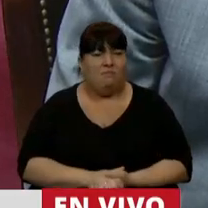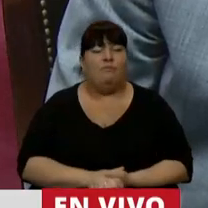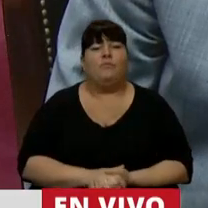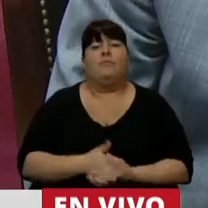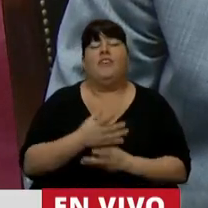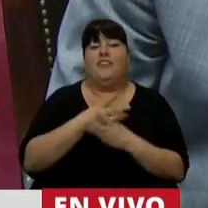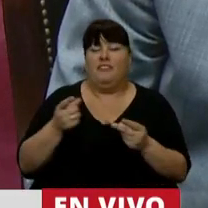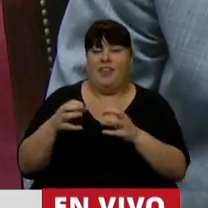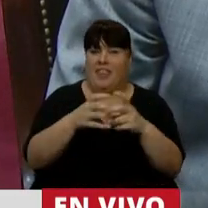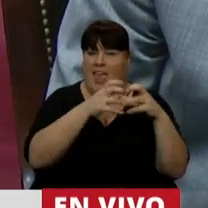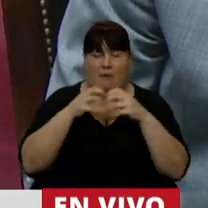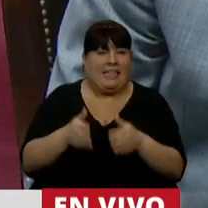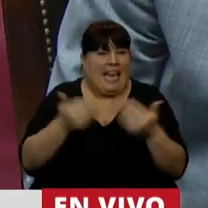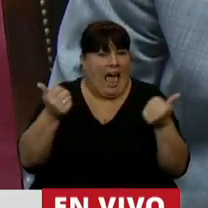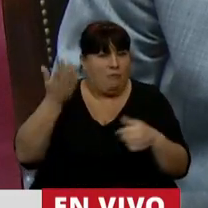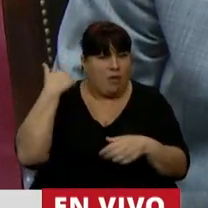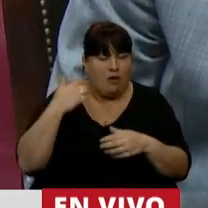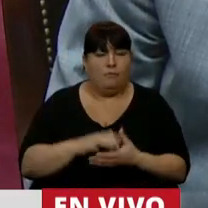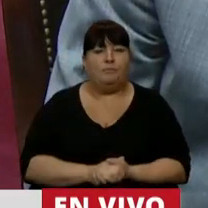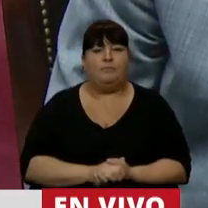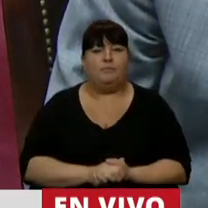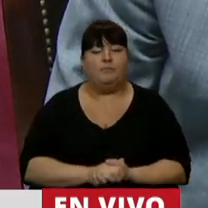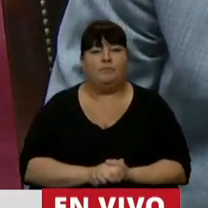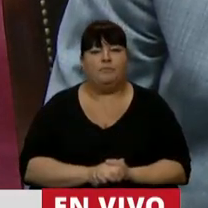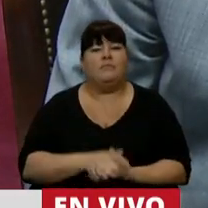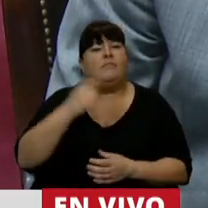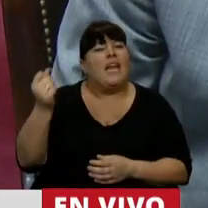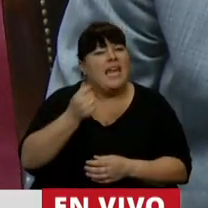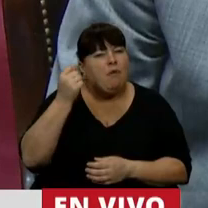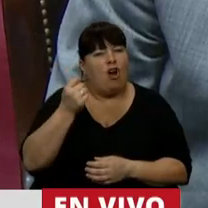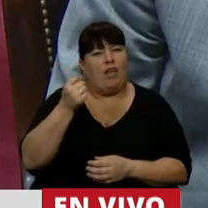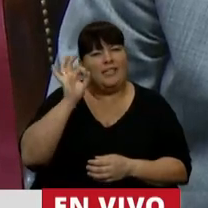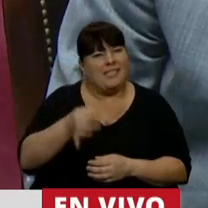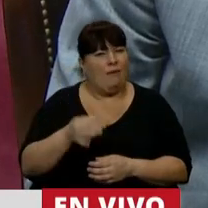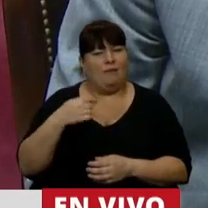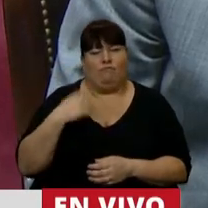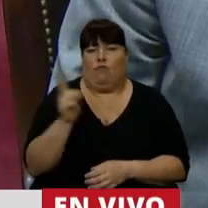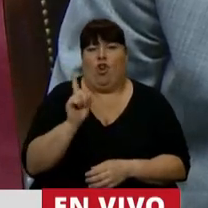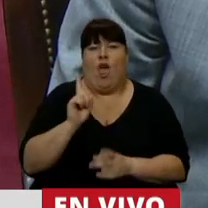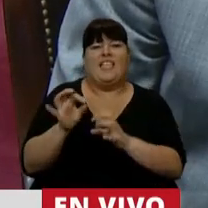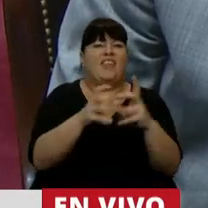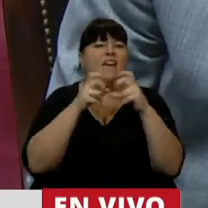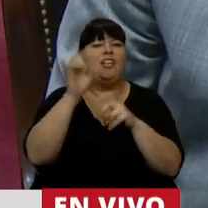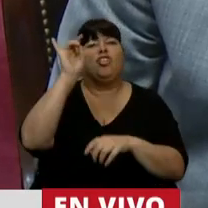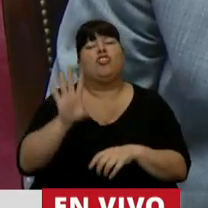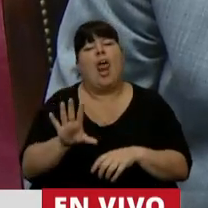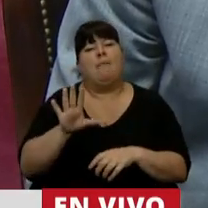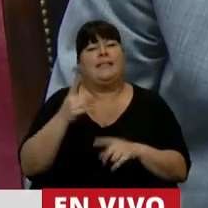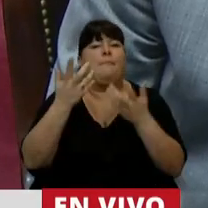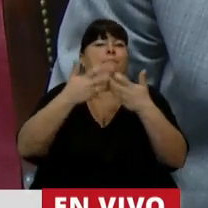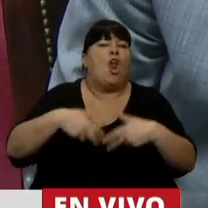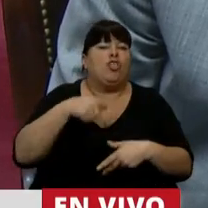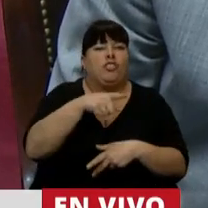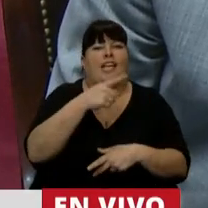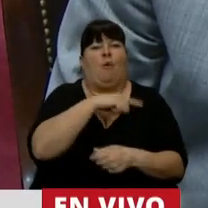luego de este debate express que tuvimos es importante que nos demos cuenta que no estamos debatiendo solamente un